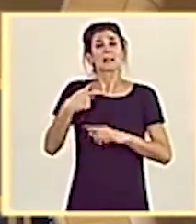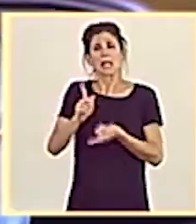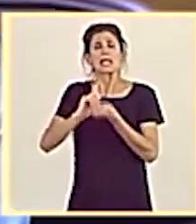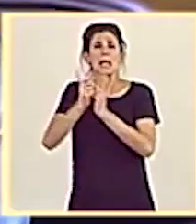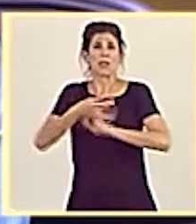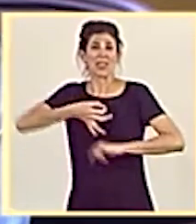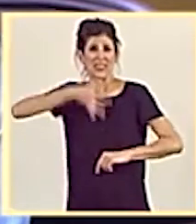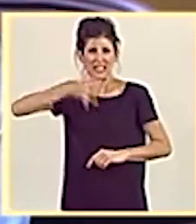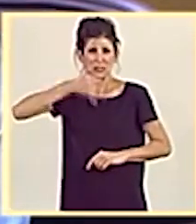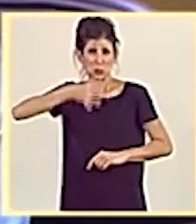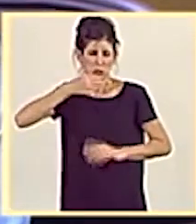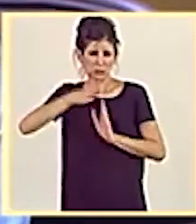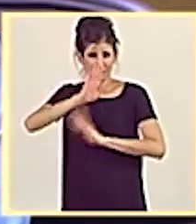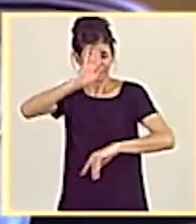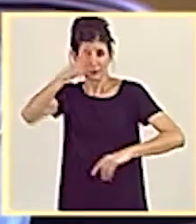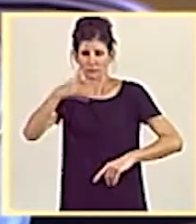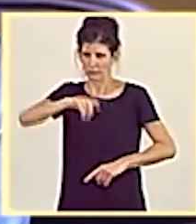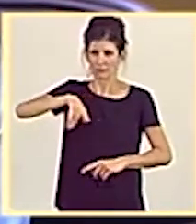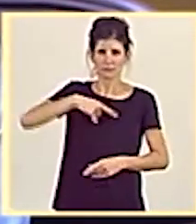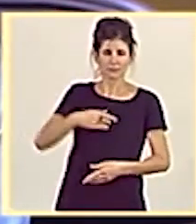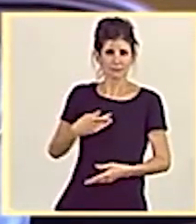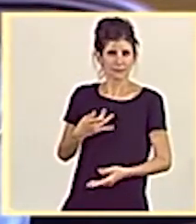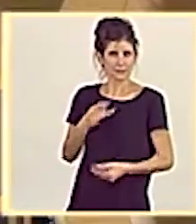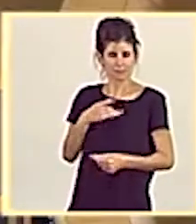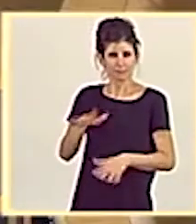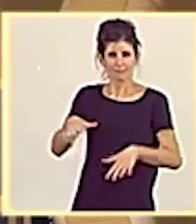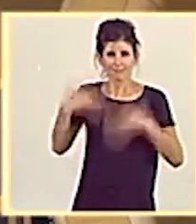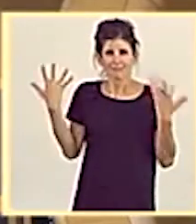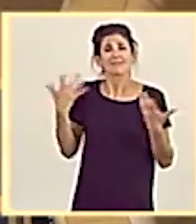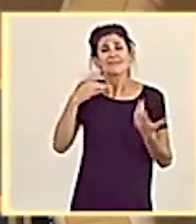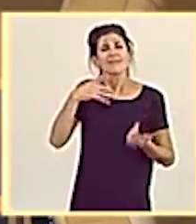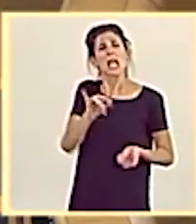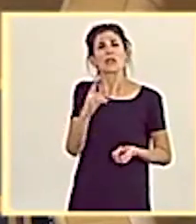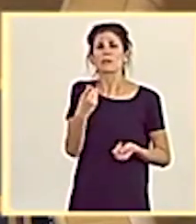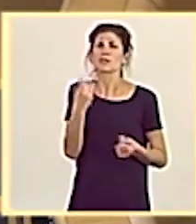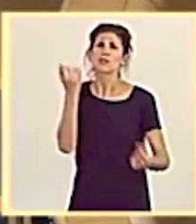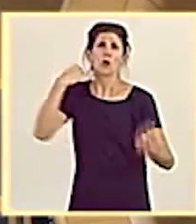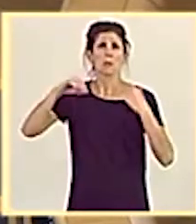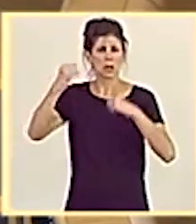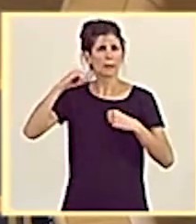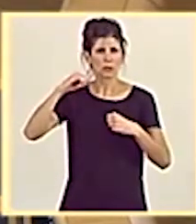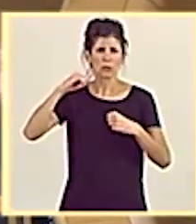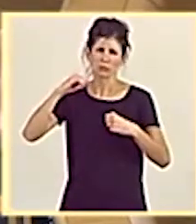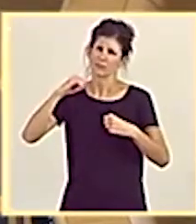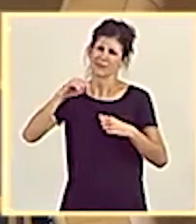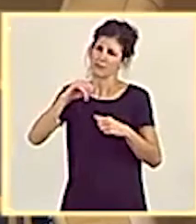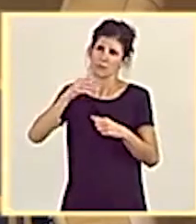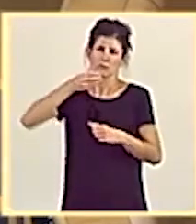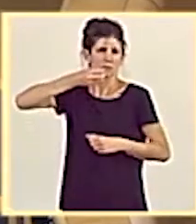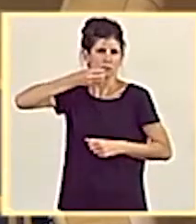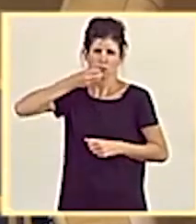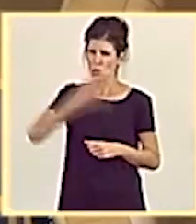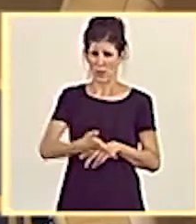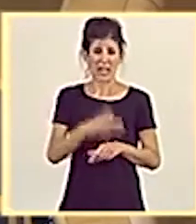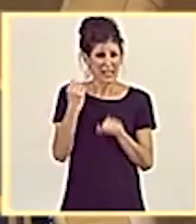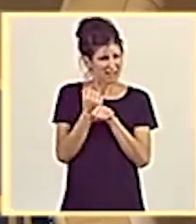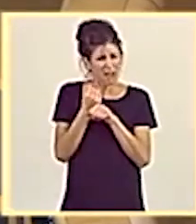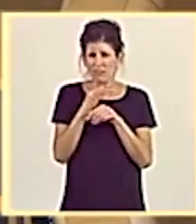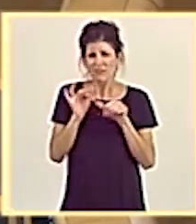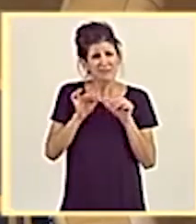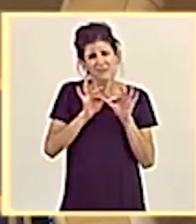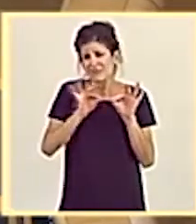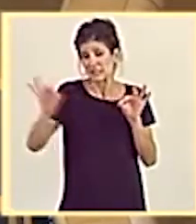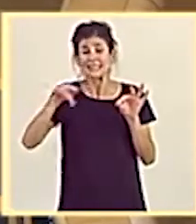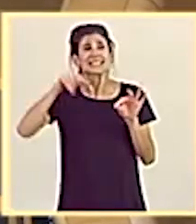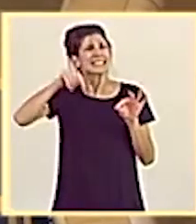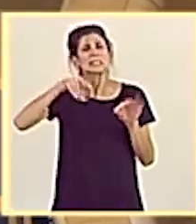de discurso en el último momento y nos cogió a todos de sorpresa, había tenido un comportamiento ejemplar durante todos los trabajos. Esto es lo